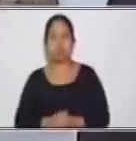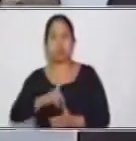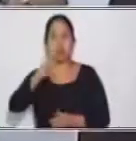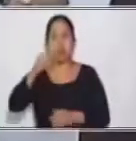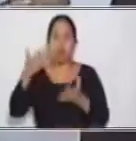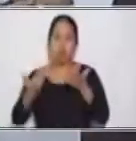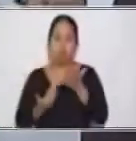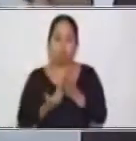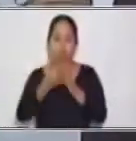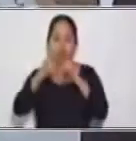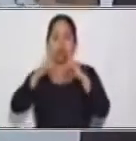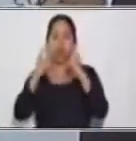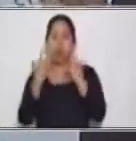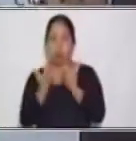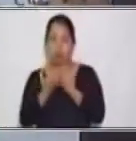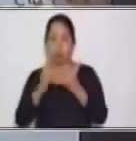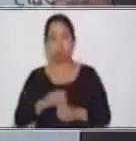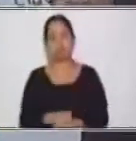clase.